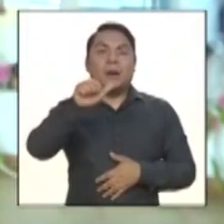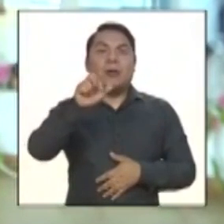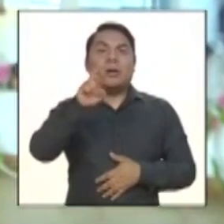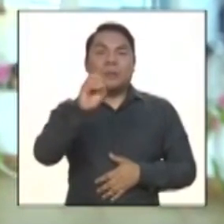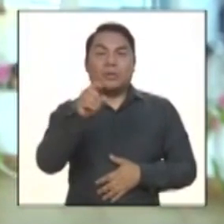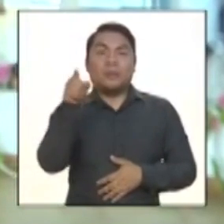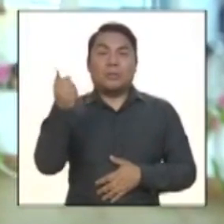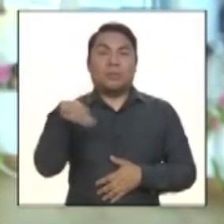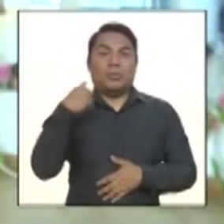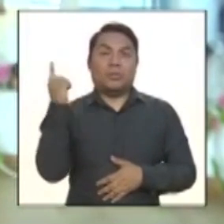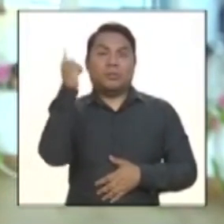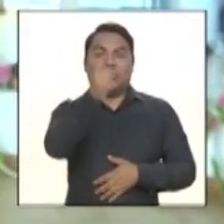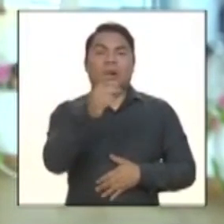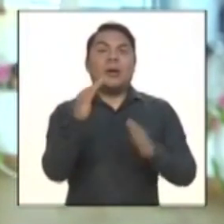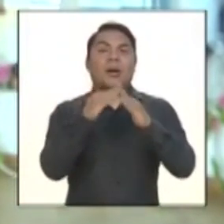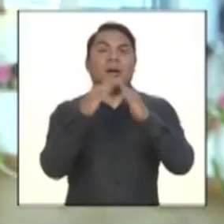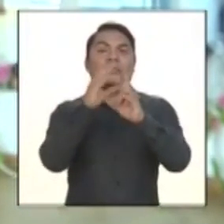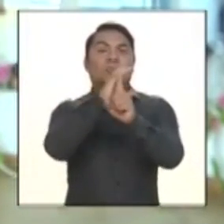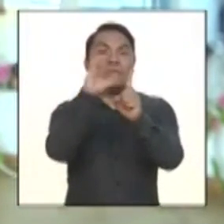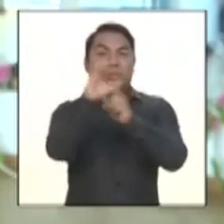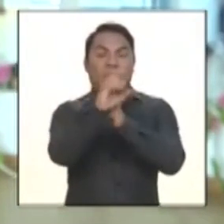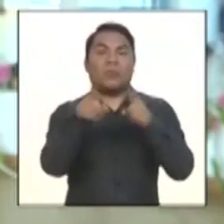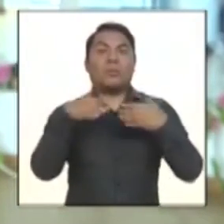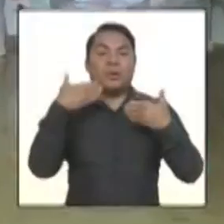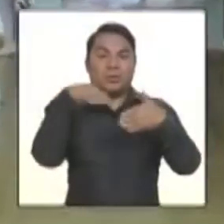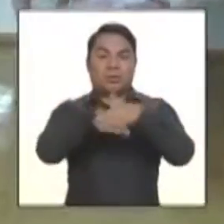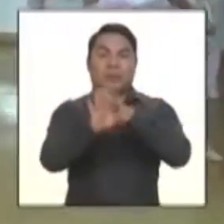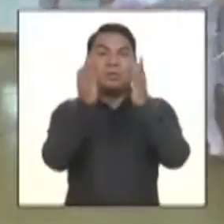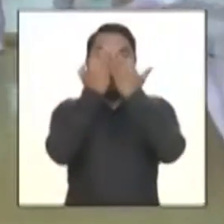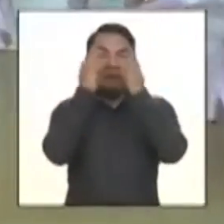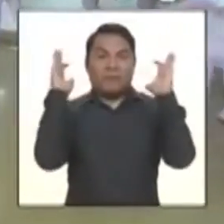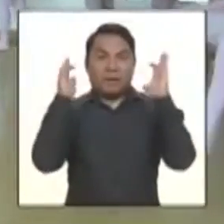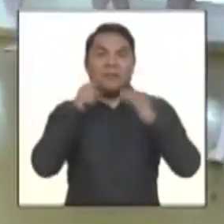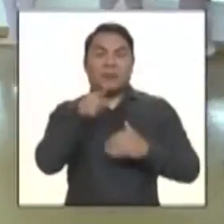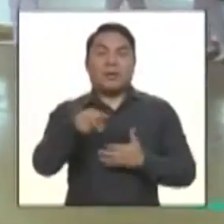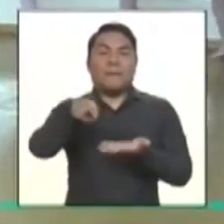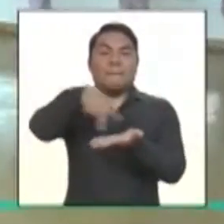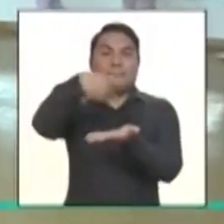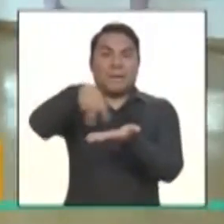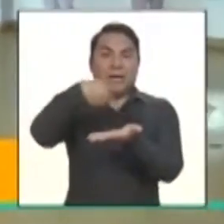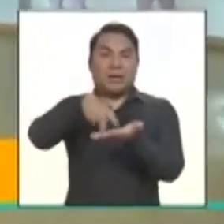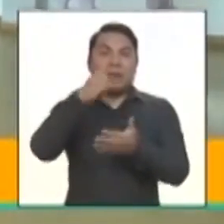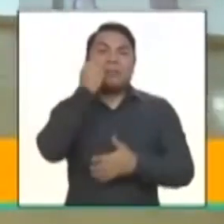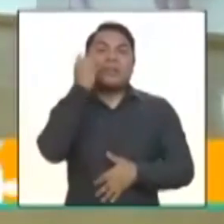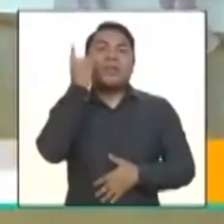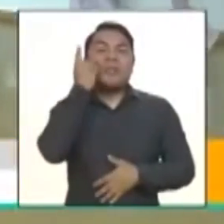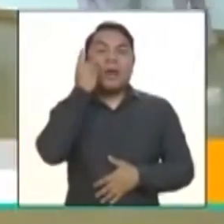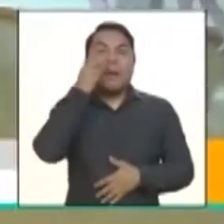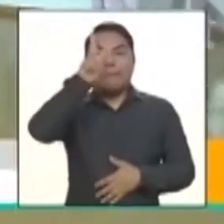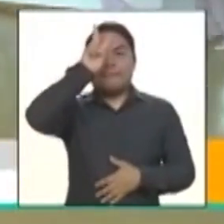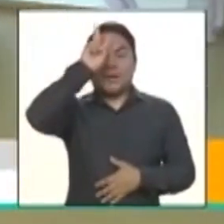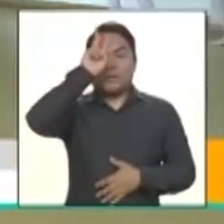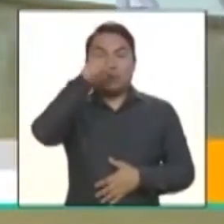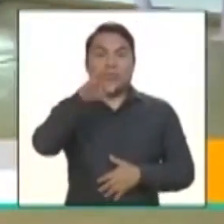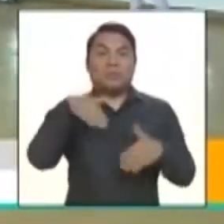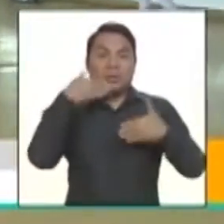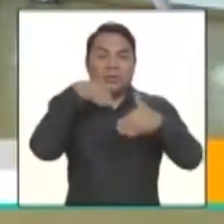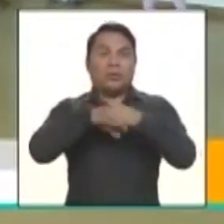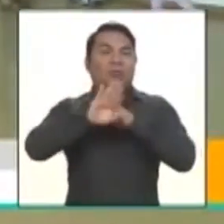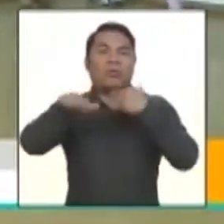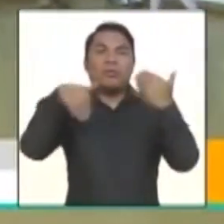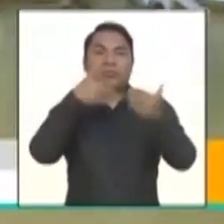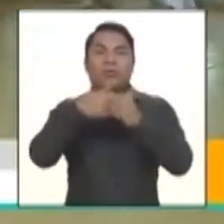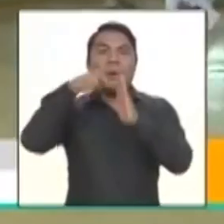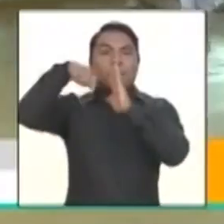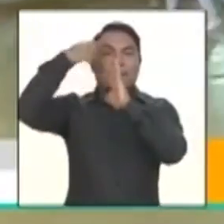acercarse a la Casa de la Cultura o pueden ingresar al Facebook, que es Valet Down Perú. Ahí van a encontrar todos los videos,